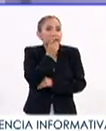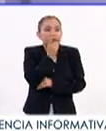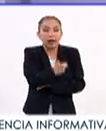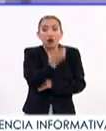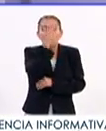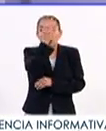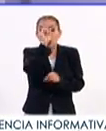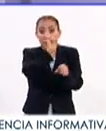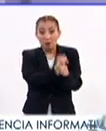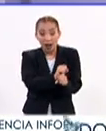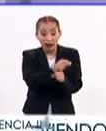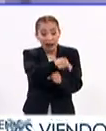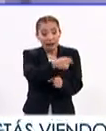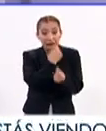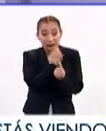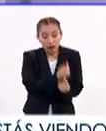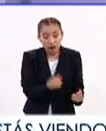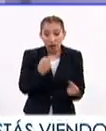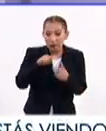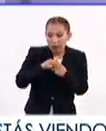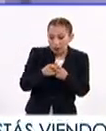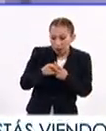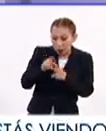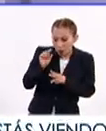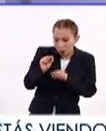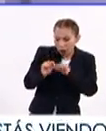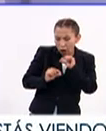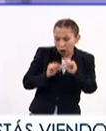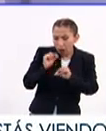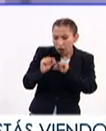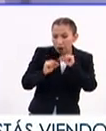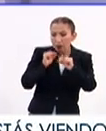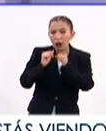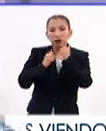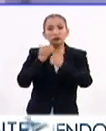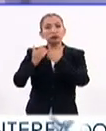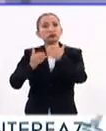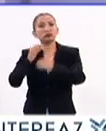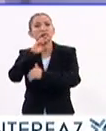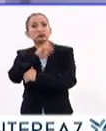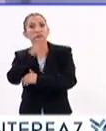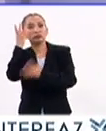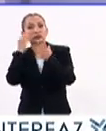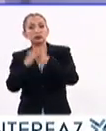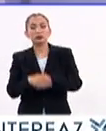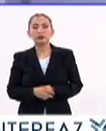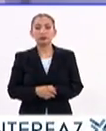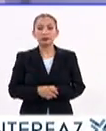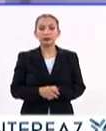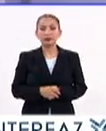en cuatro semanas los chiquitos empiezan un poquito un proceso ya más acelerado, ¿no? Claro.